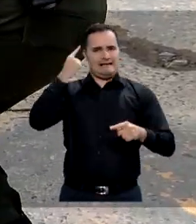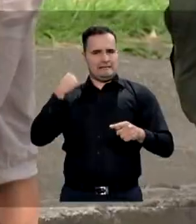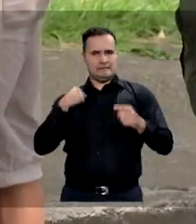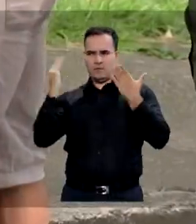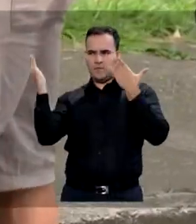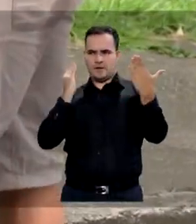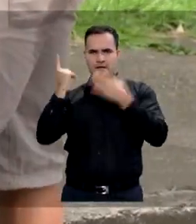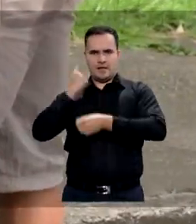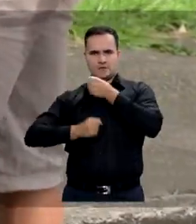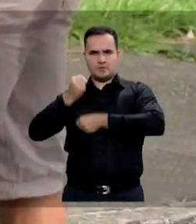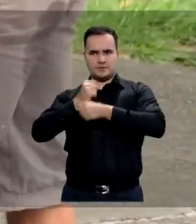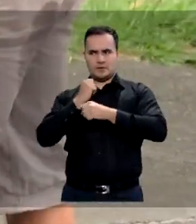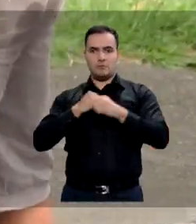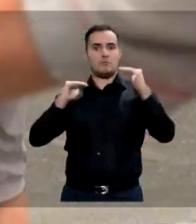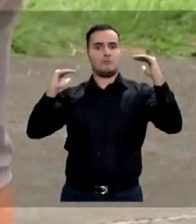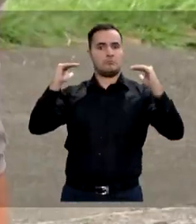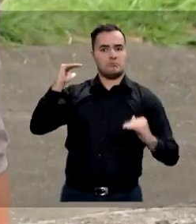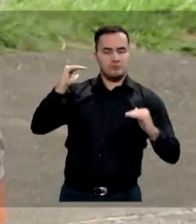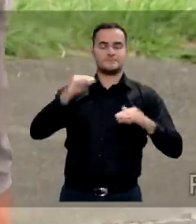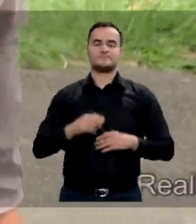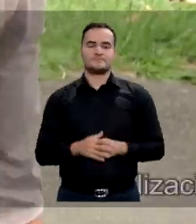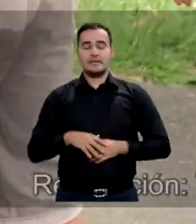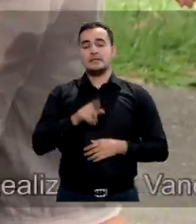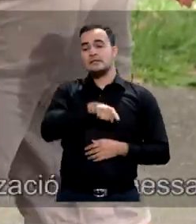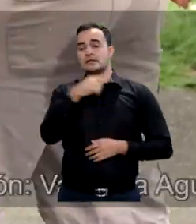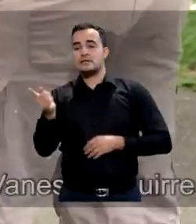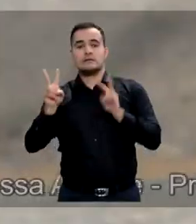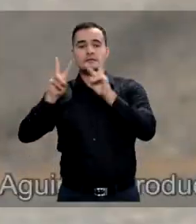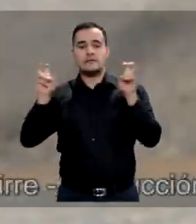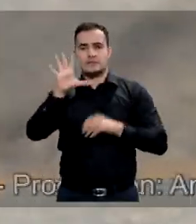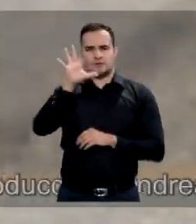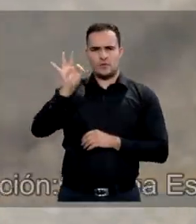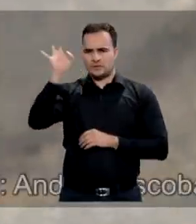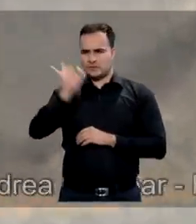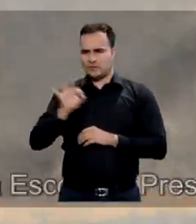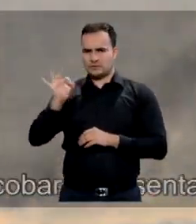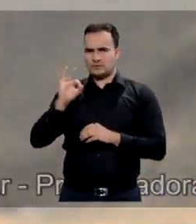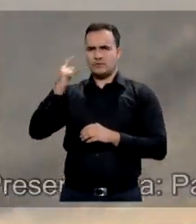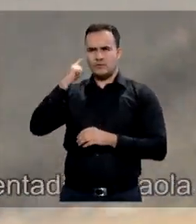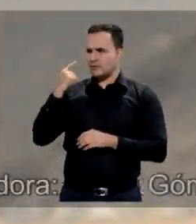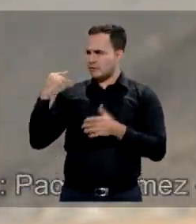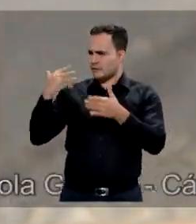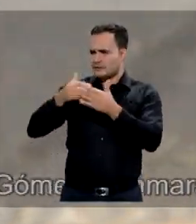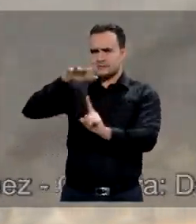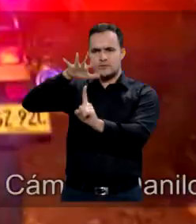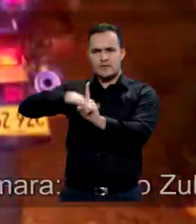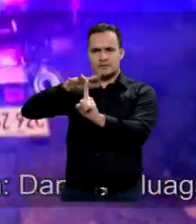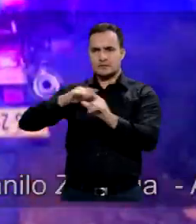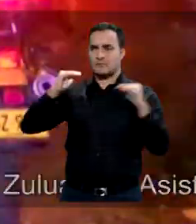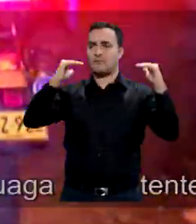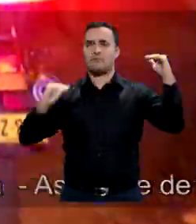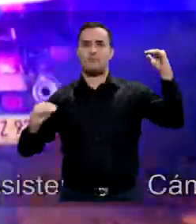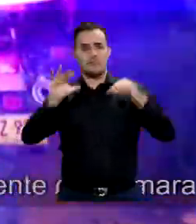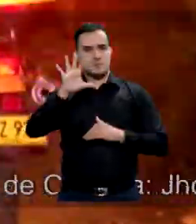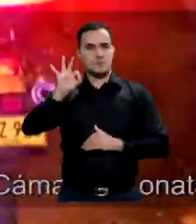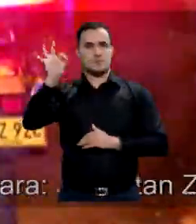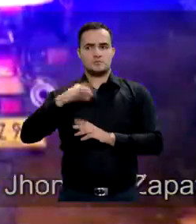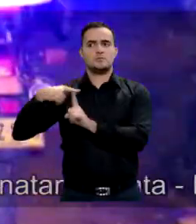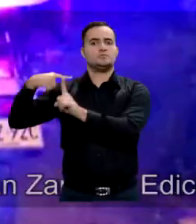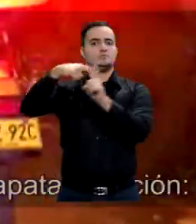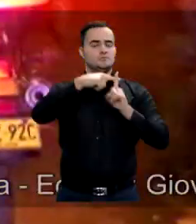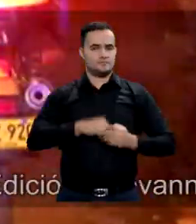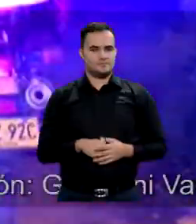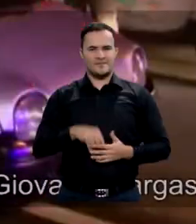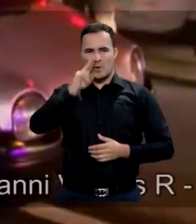mismo mes del año anterior y 50% en los cinco primeros meses del 2020. En junio continúan las estrategias de